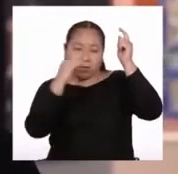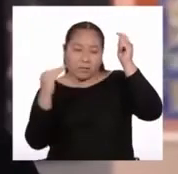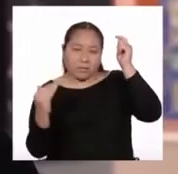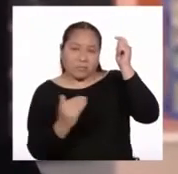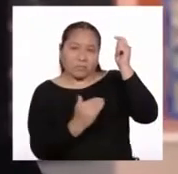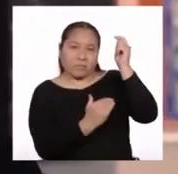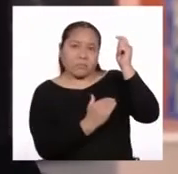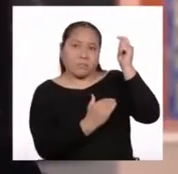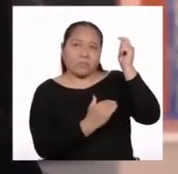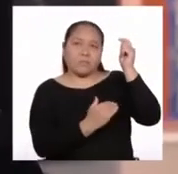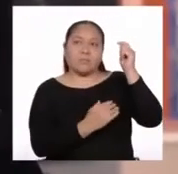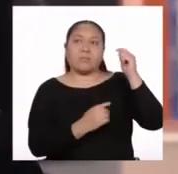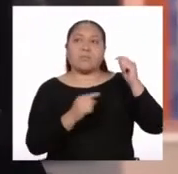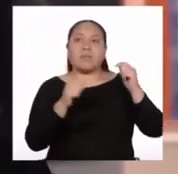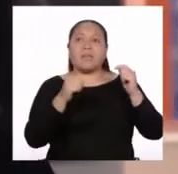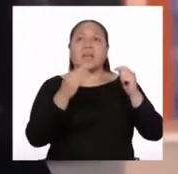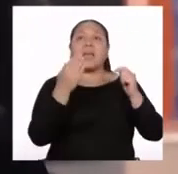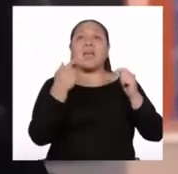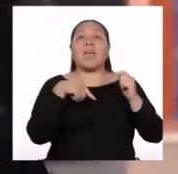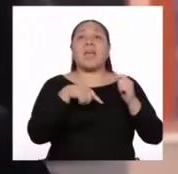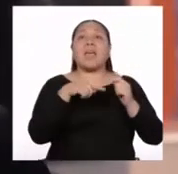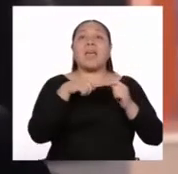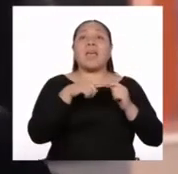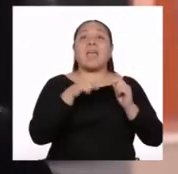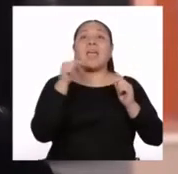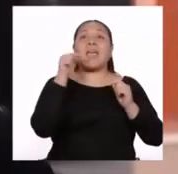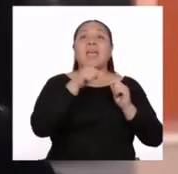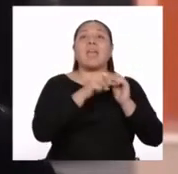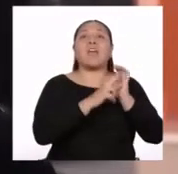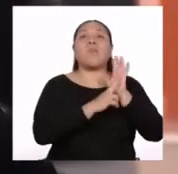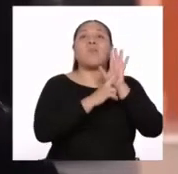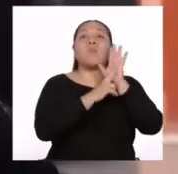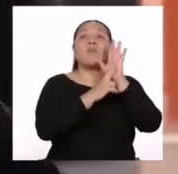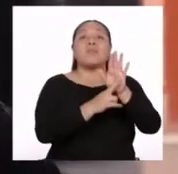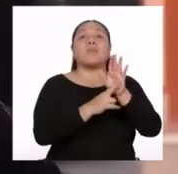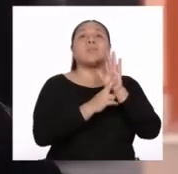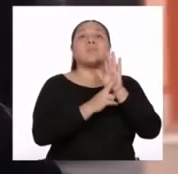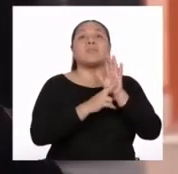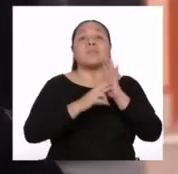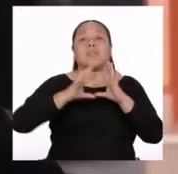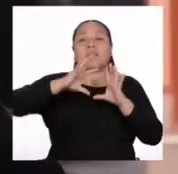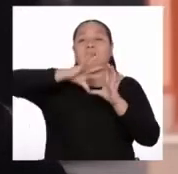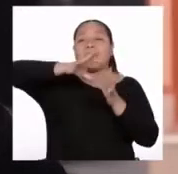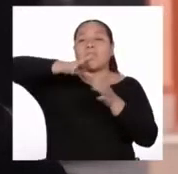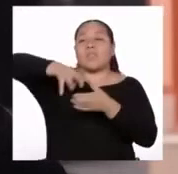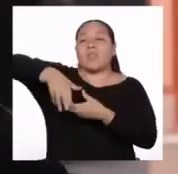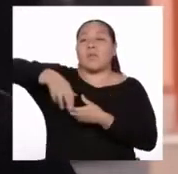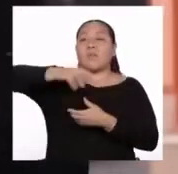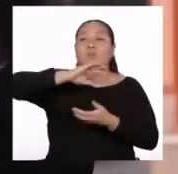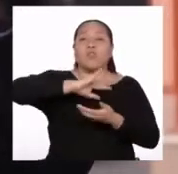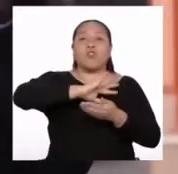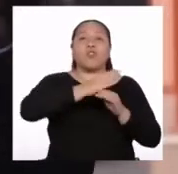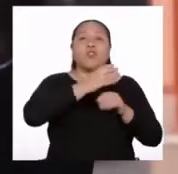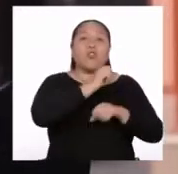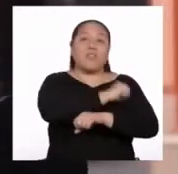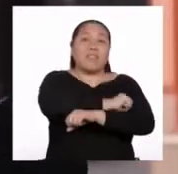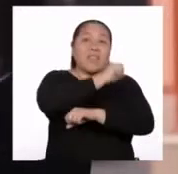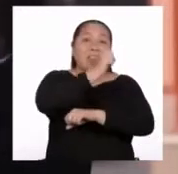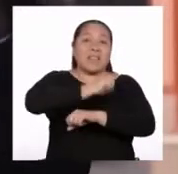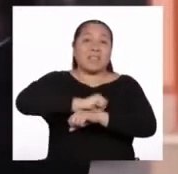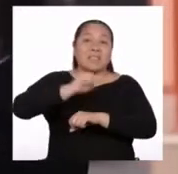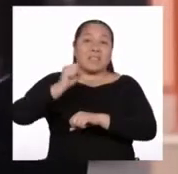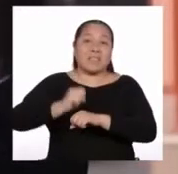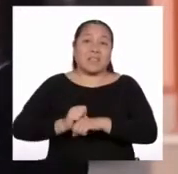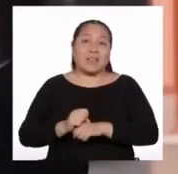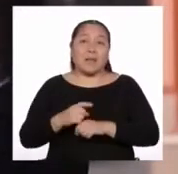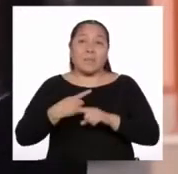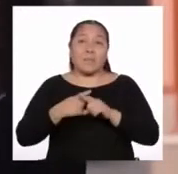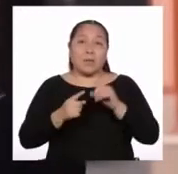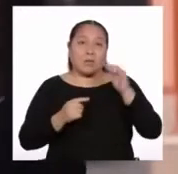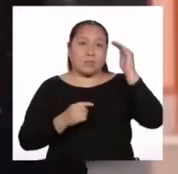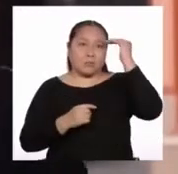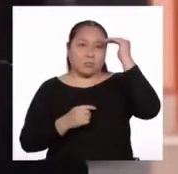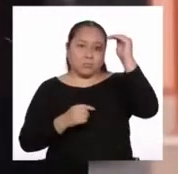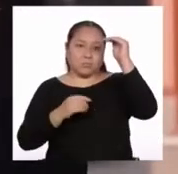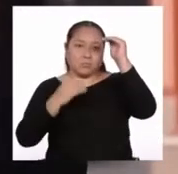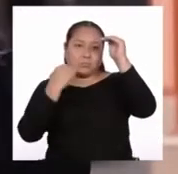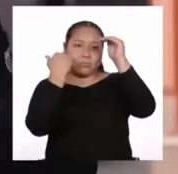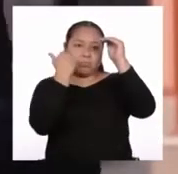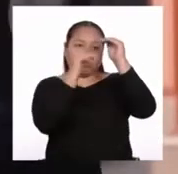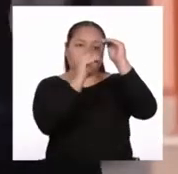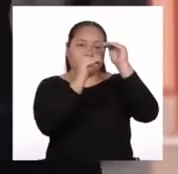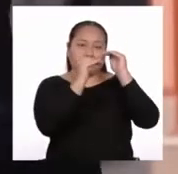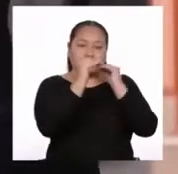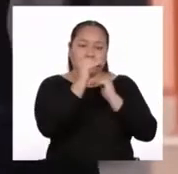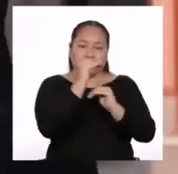Papa está él como representante del mundo andino. Pero digamos que la jerarquía está marcada